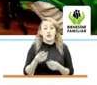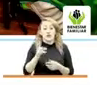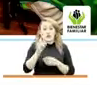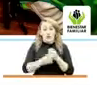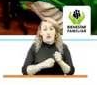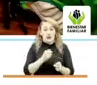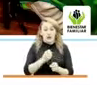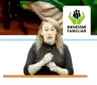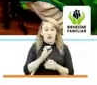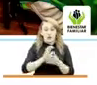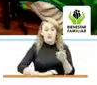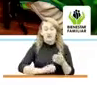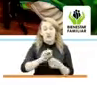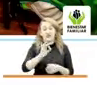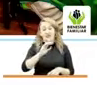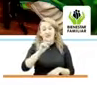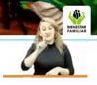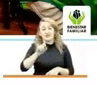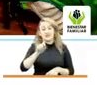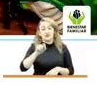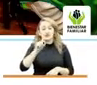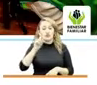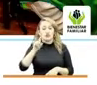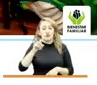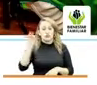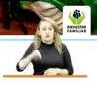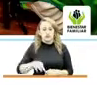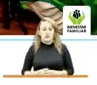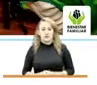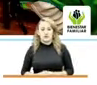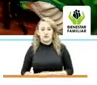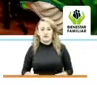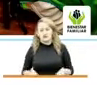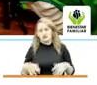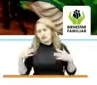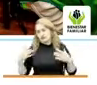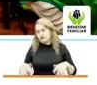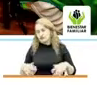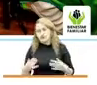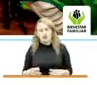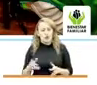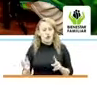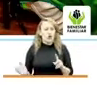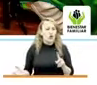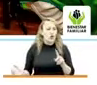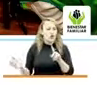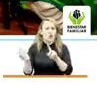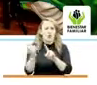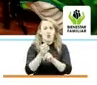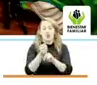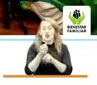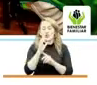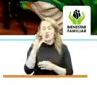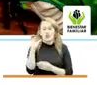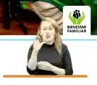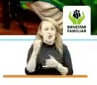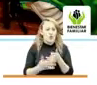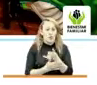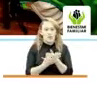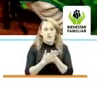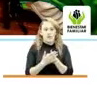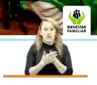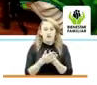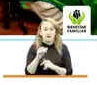desnutrición en un 36.1%. Esto realmente ha sido un logro de país, un logro de la